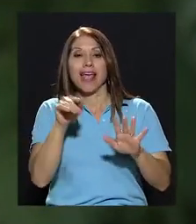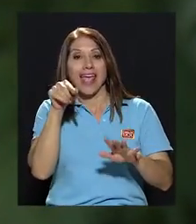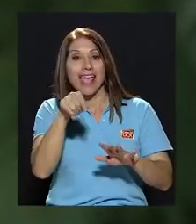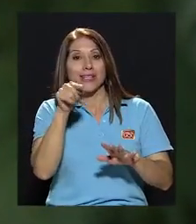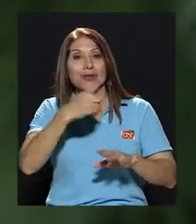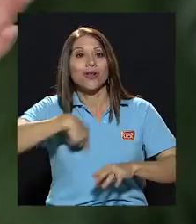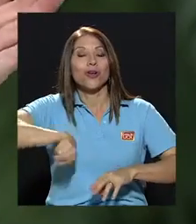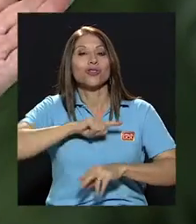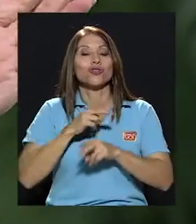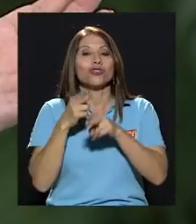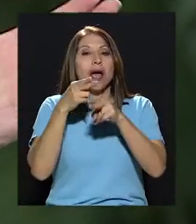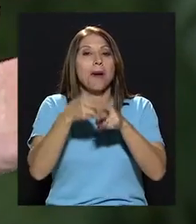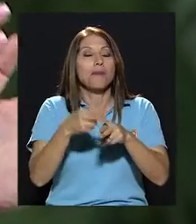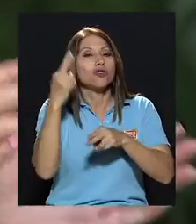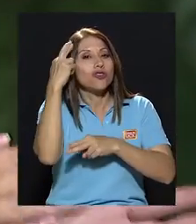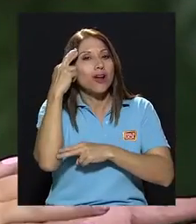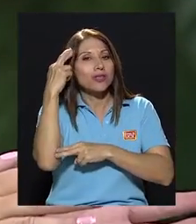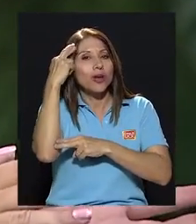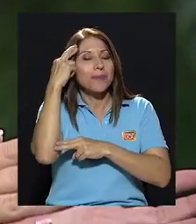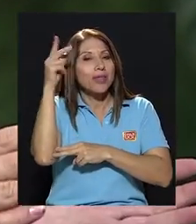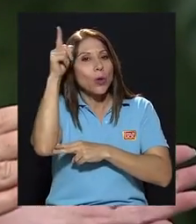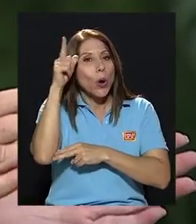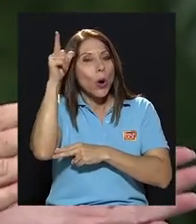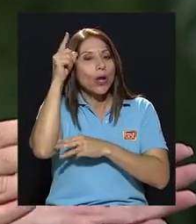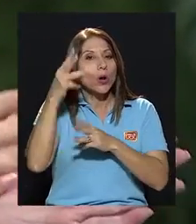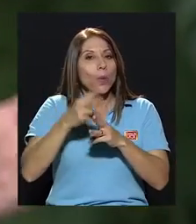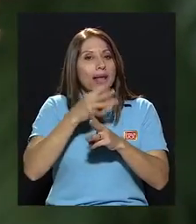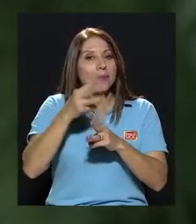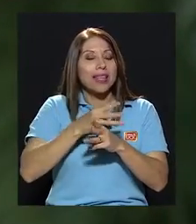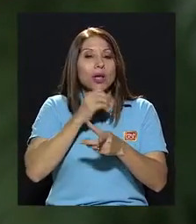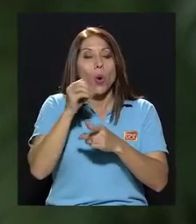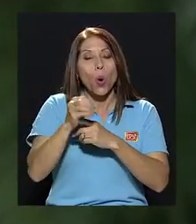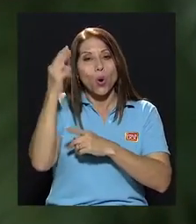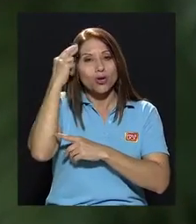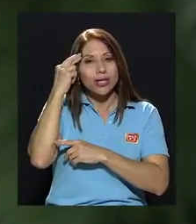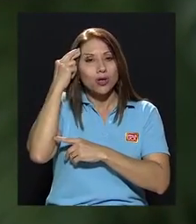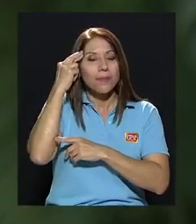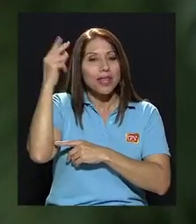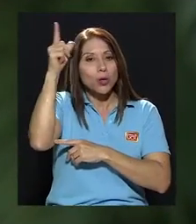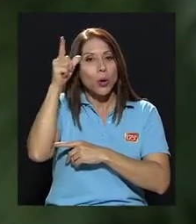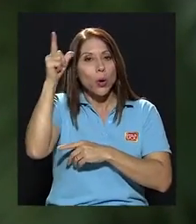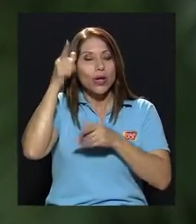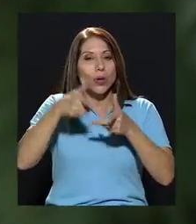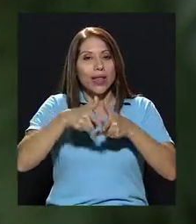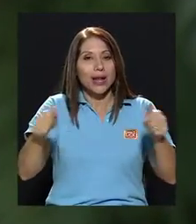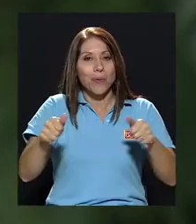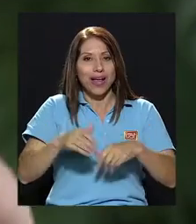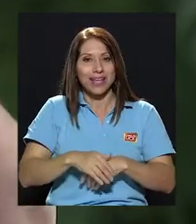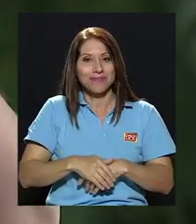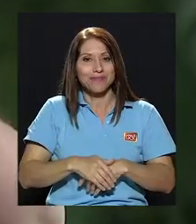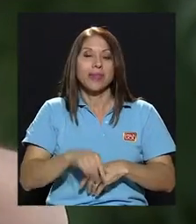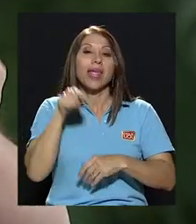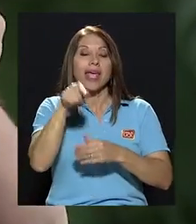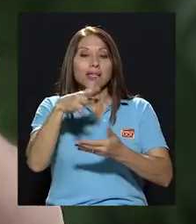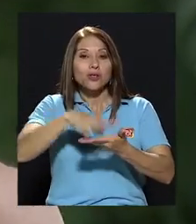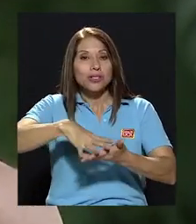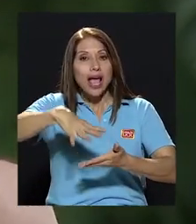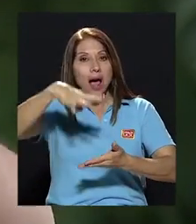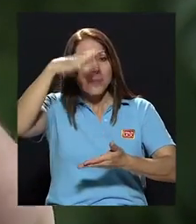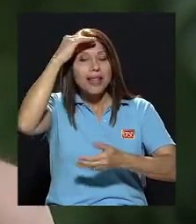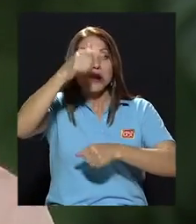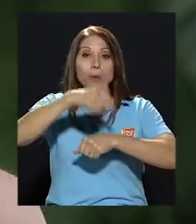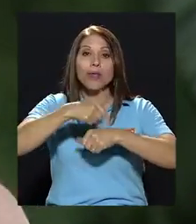Eso es lo que llamamos el razonamiento lógico, matemático o razonamiento lógico de lenguaje. Eso se